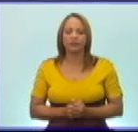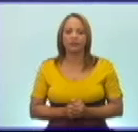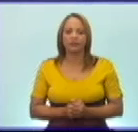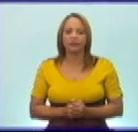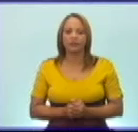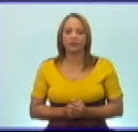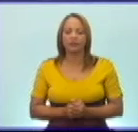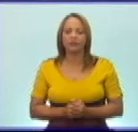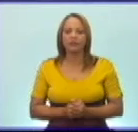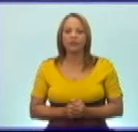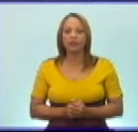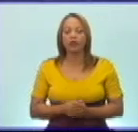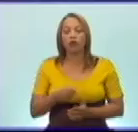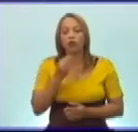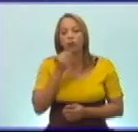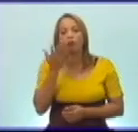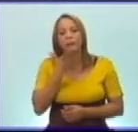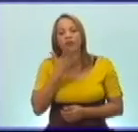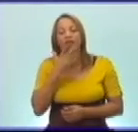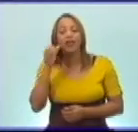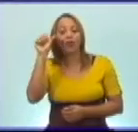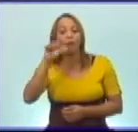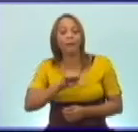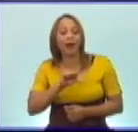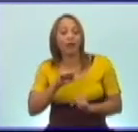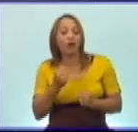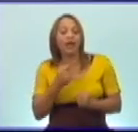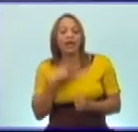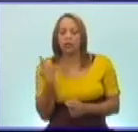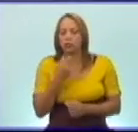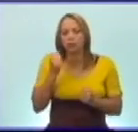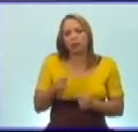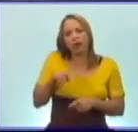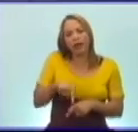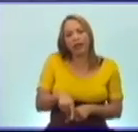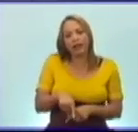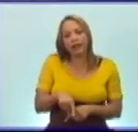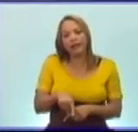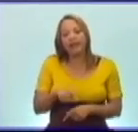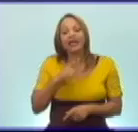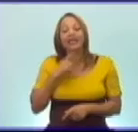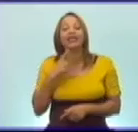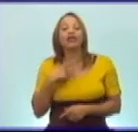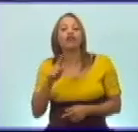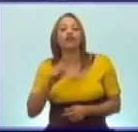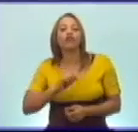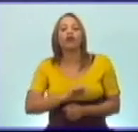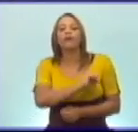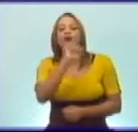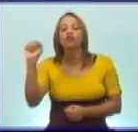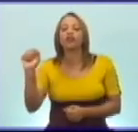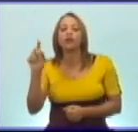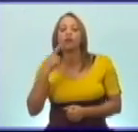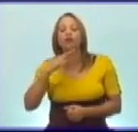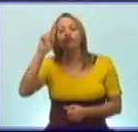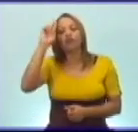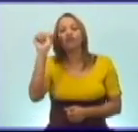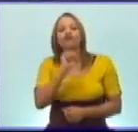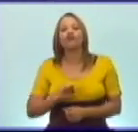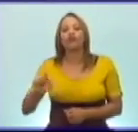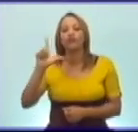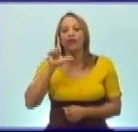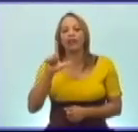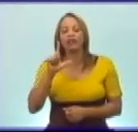Porque lo que no pueden perdonarnos los imperialistas es que estemos aquí y que hayamos hecho una revolución socialista